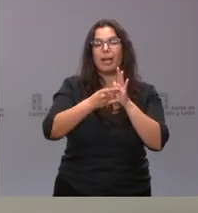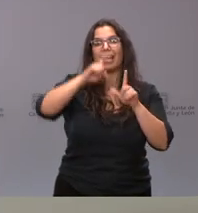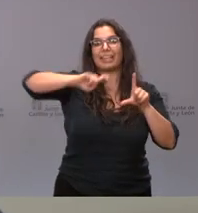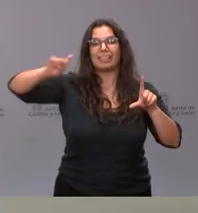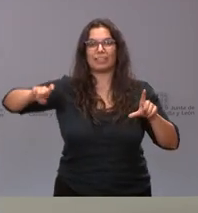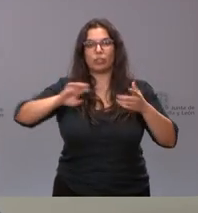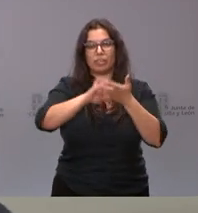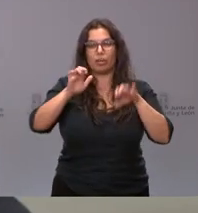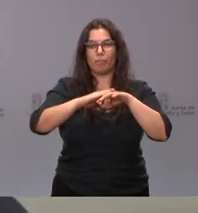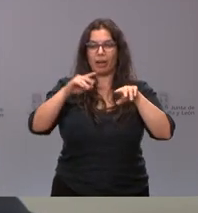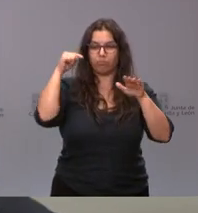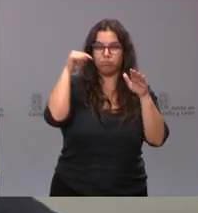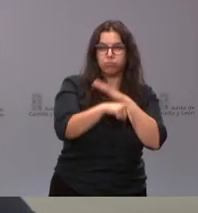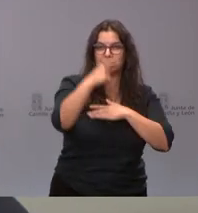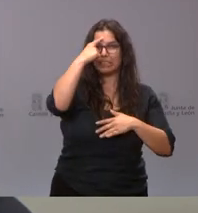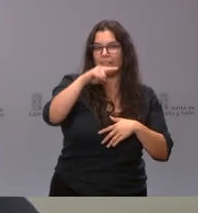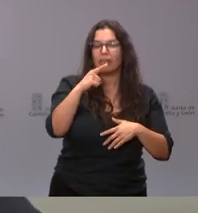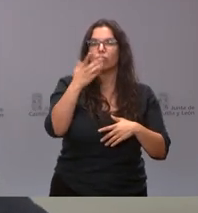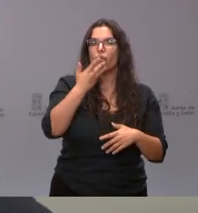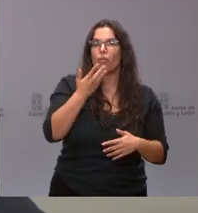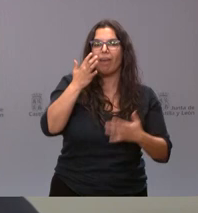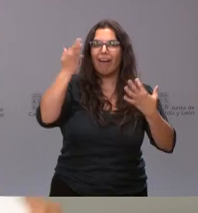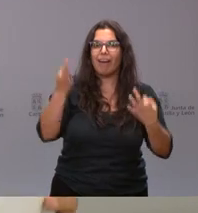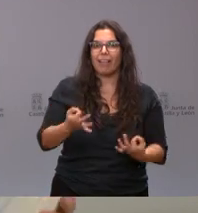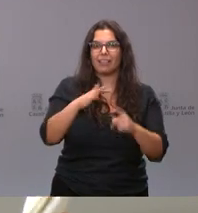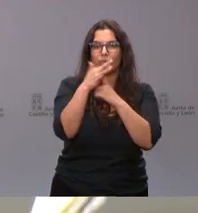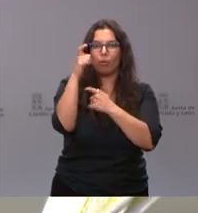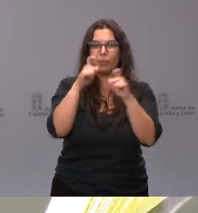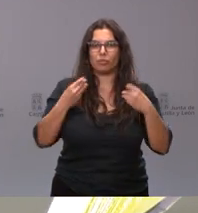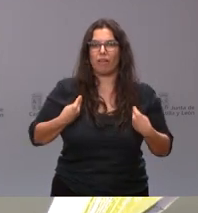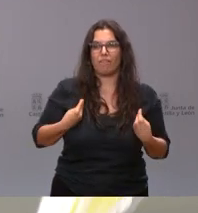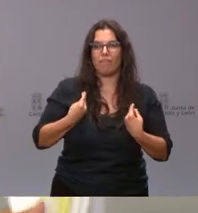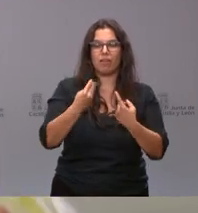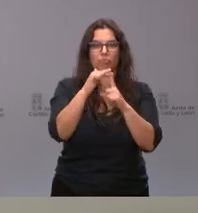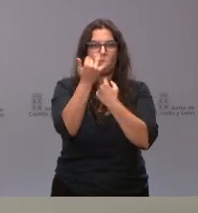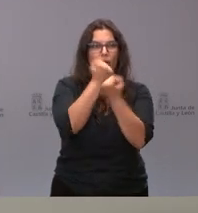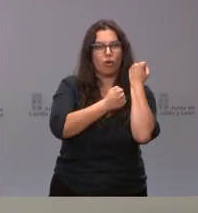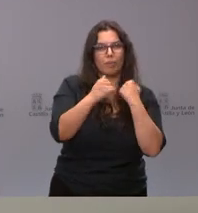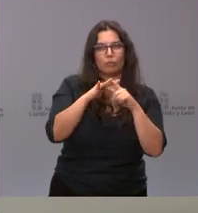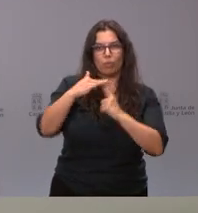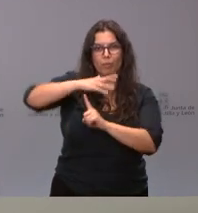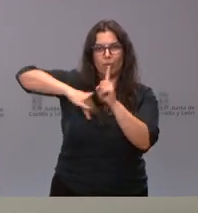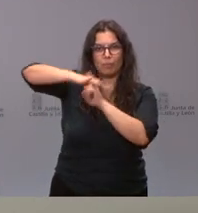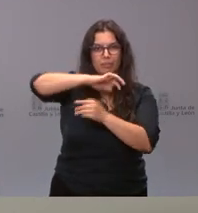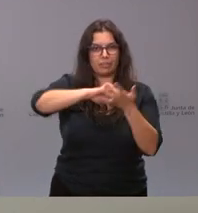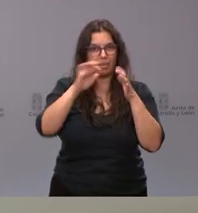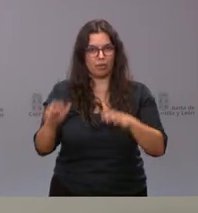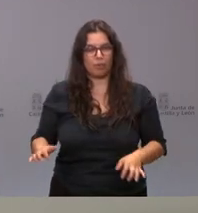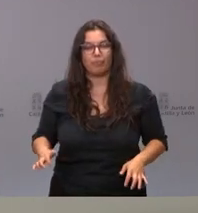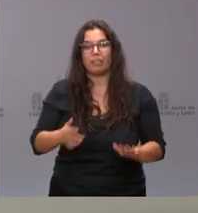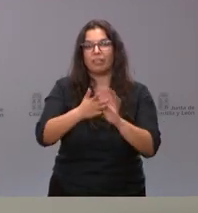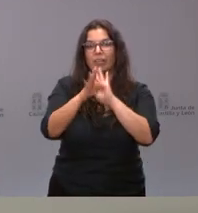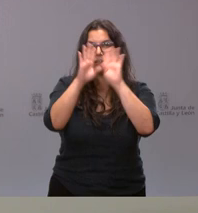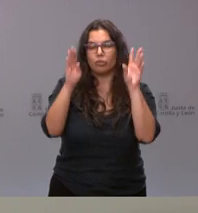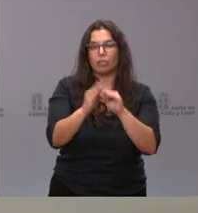profundizar en el conocimiento de la realidad demográfica, económica y medioambiental de Castilla y León. Estamos hablando en total